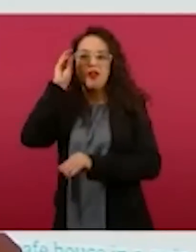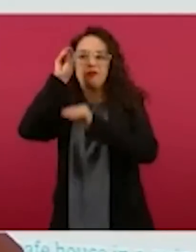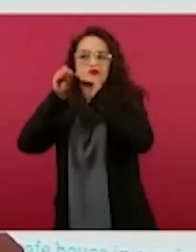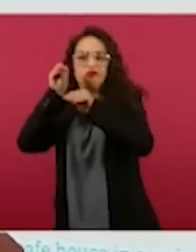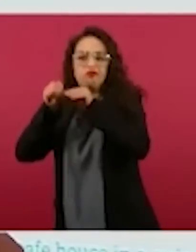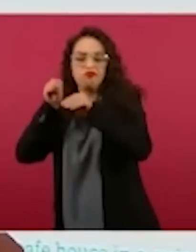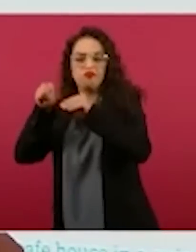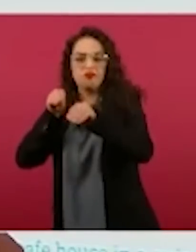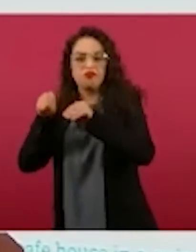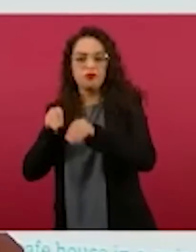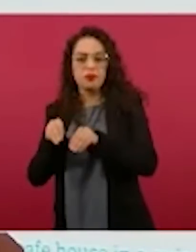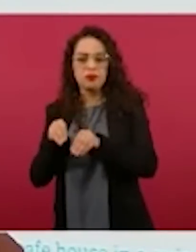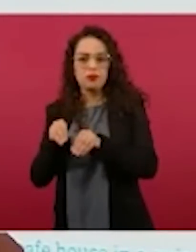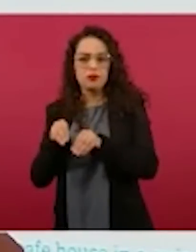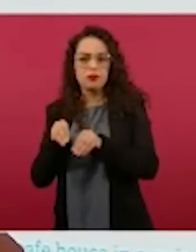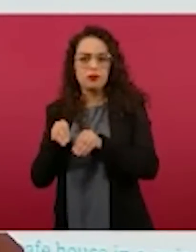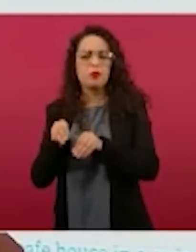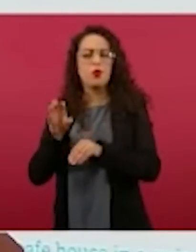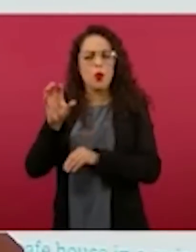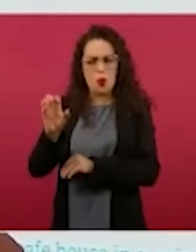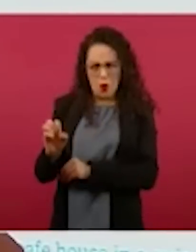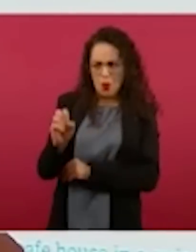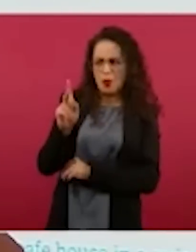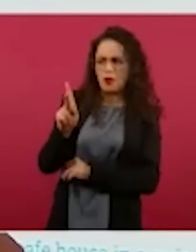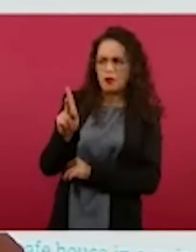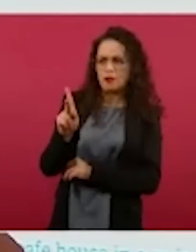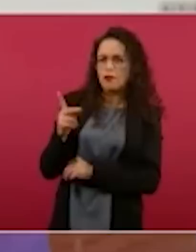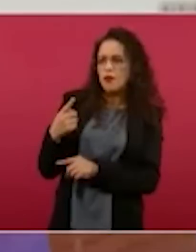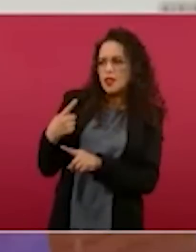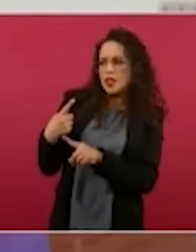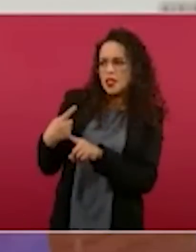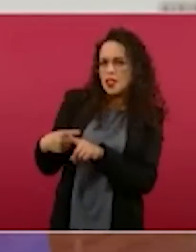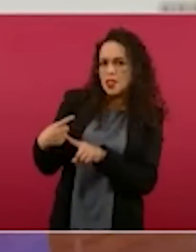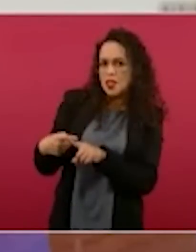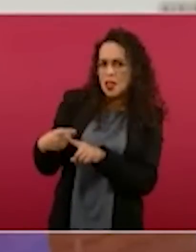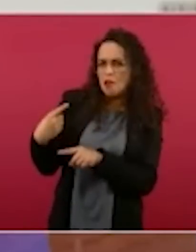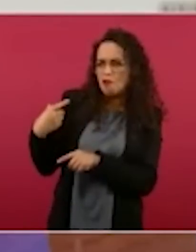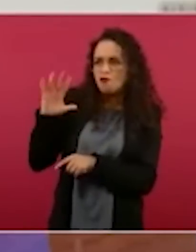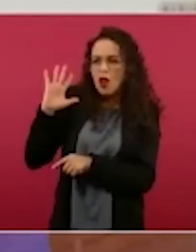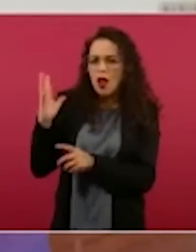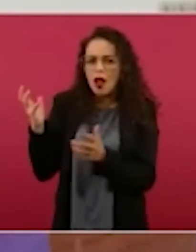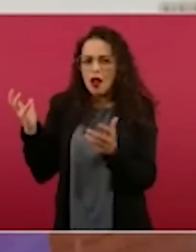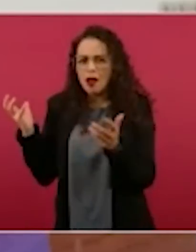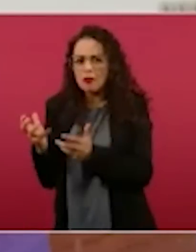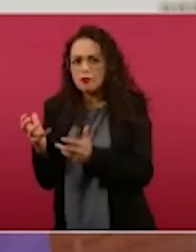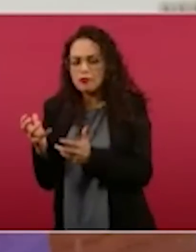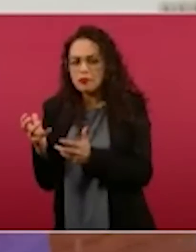quién fue el que ordenó